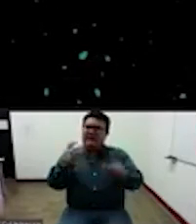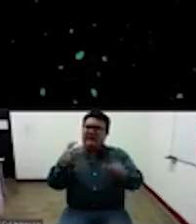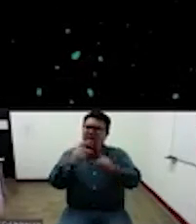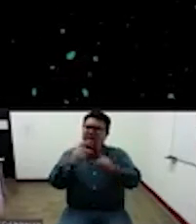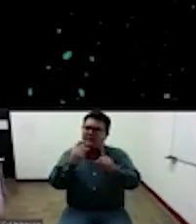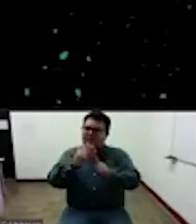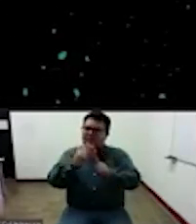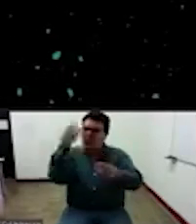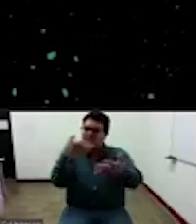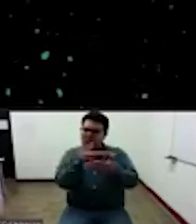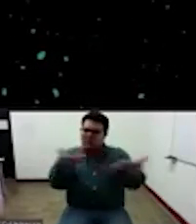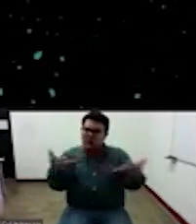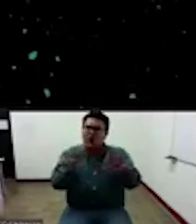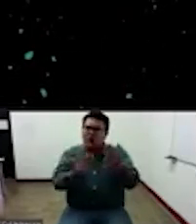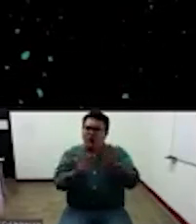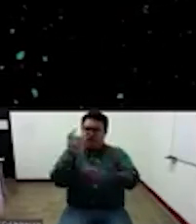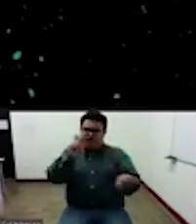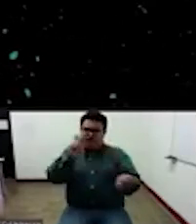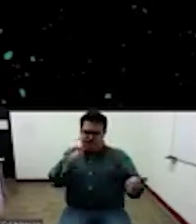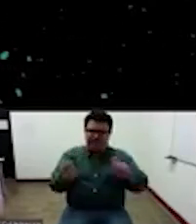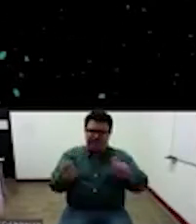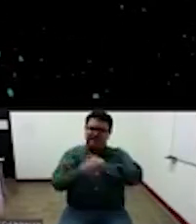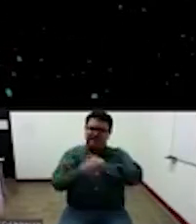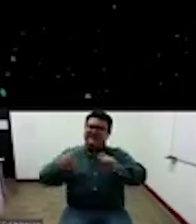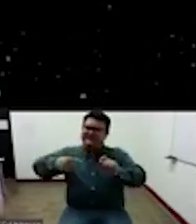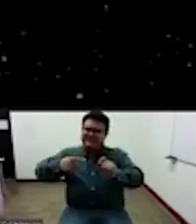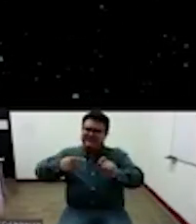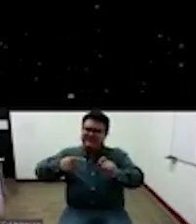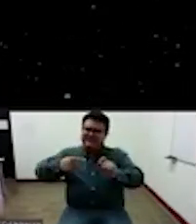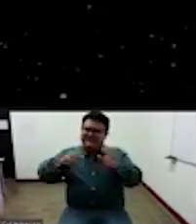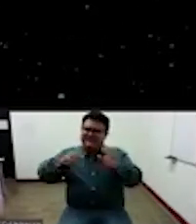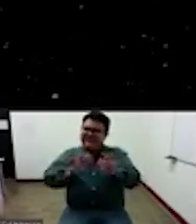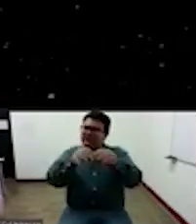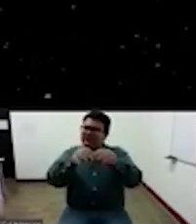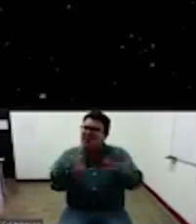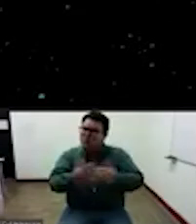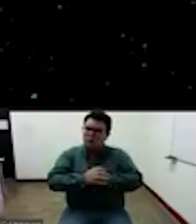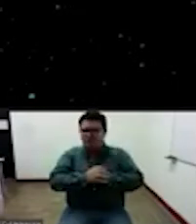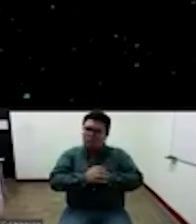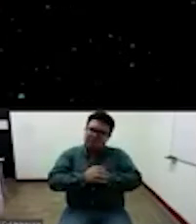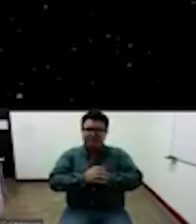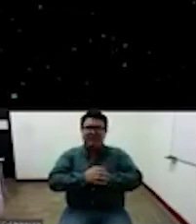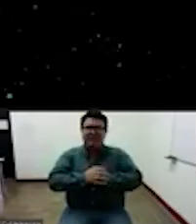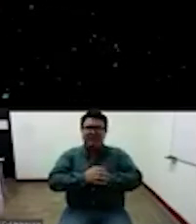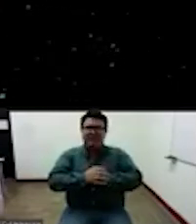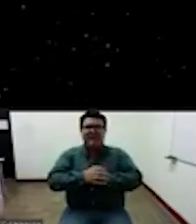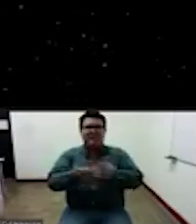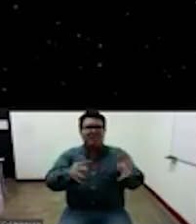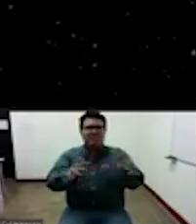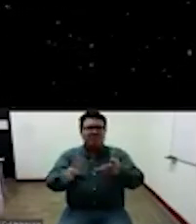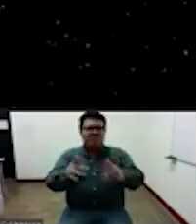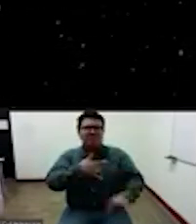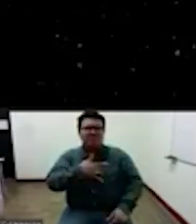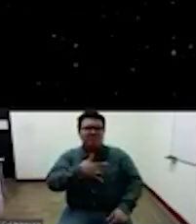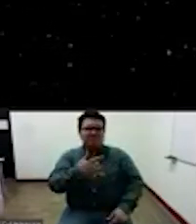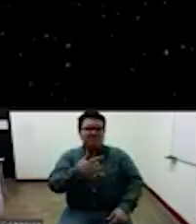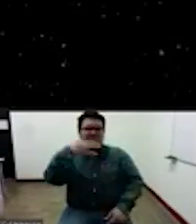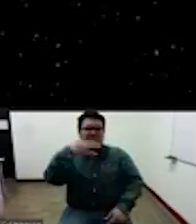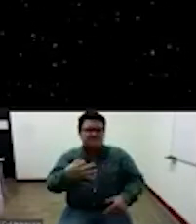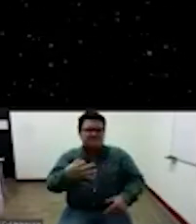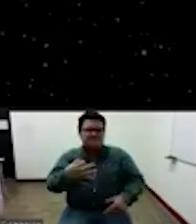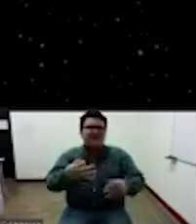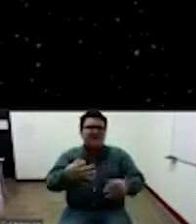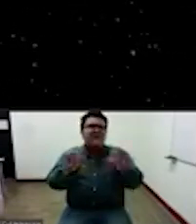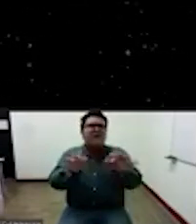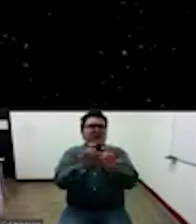concepto de la transmodernidad es importante ver un poco hacer un ubicar una cierta fecha